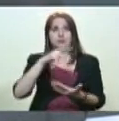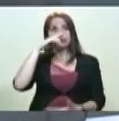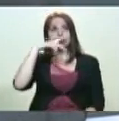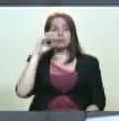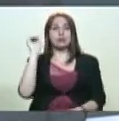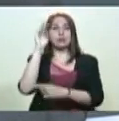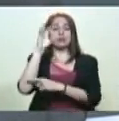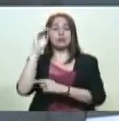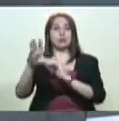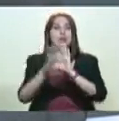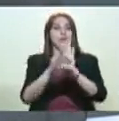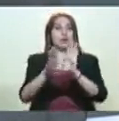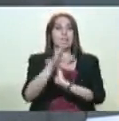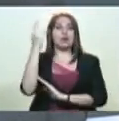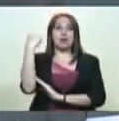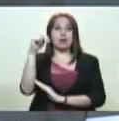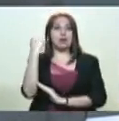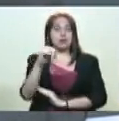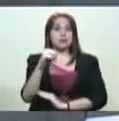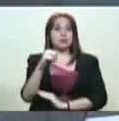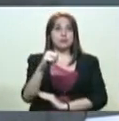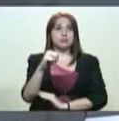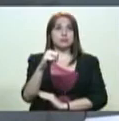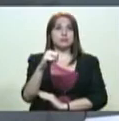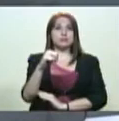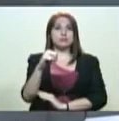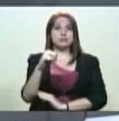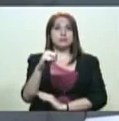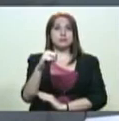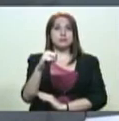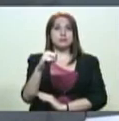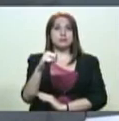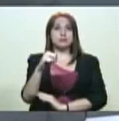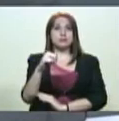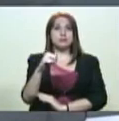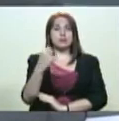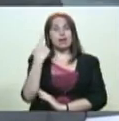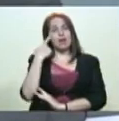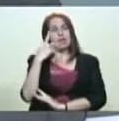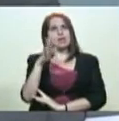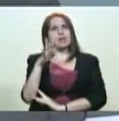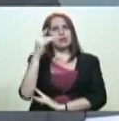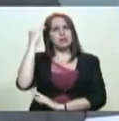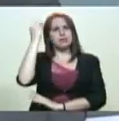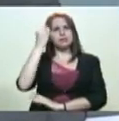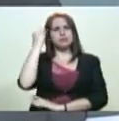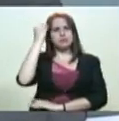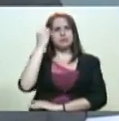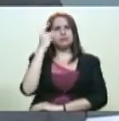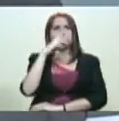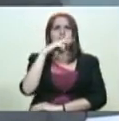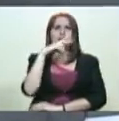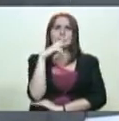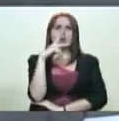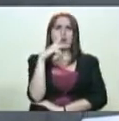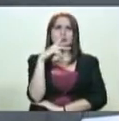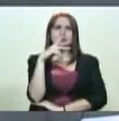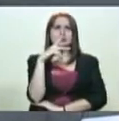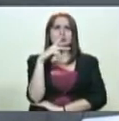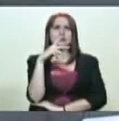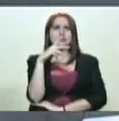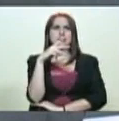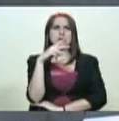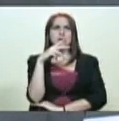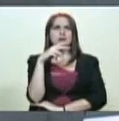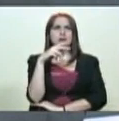Asamblea Nacional Constituyente el día de ayer. Por cierto, me vienen a la mente palabras de Vladimir Ilyich